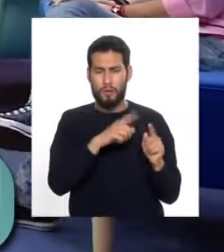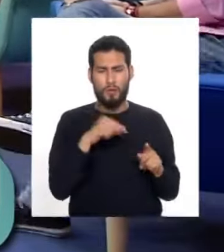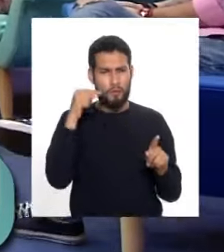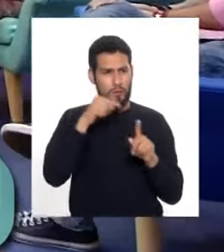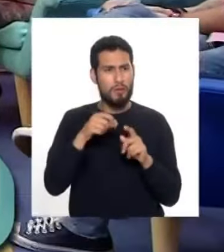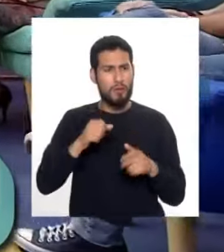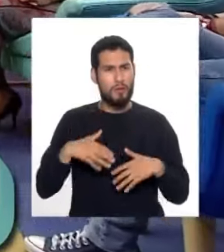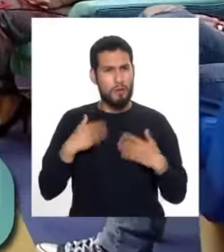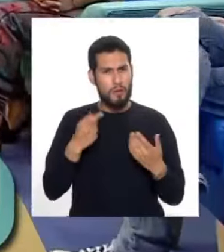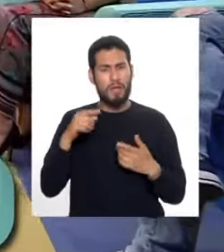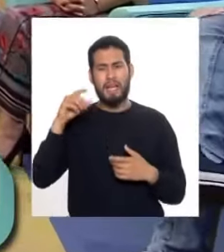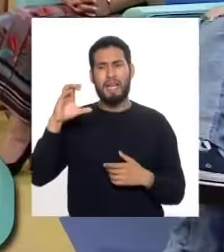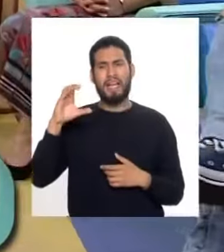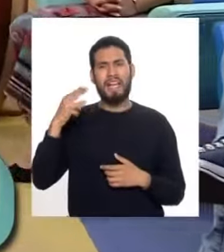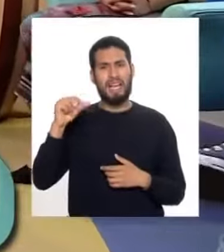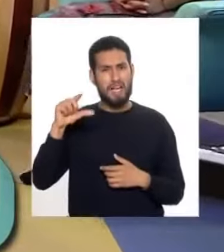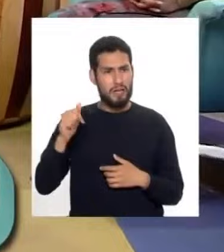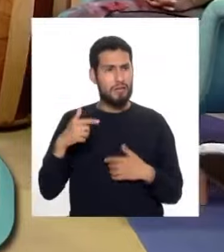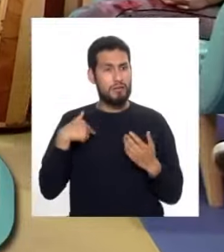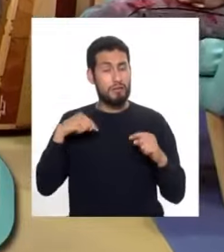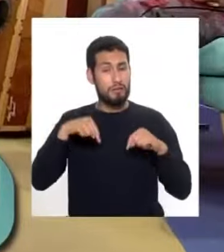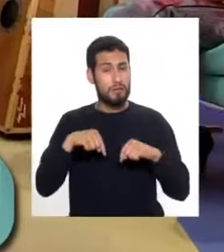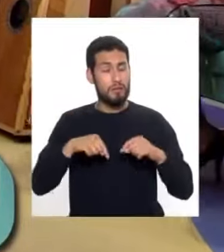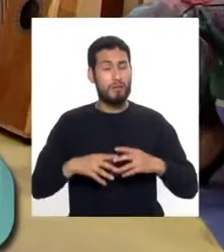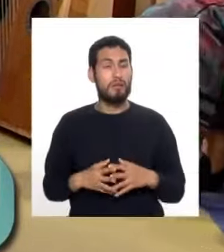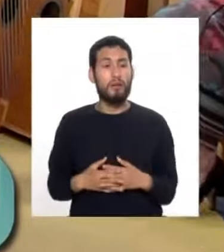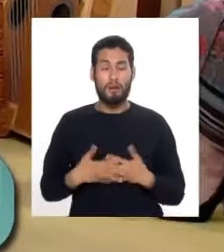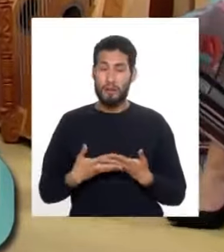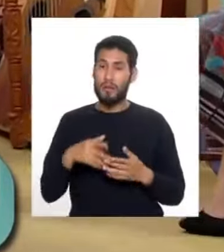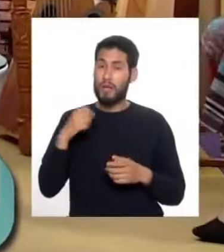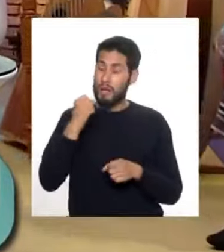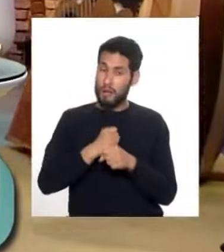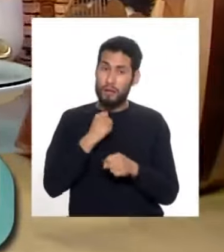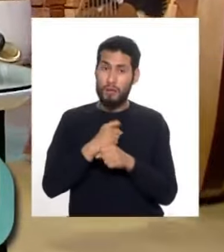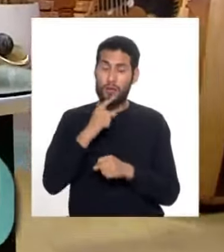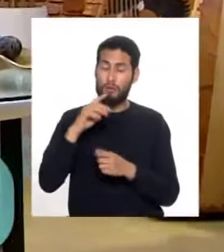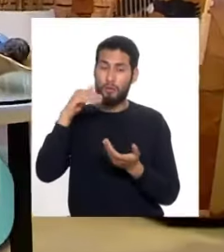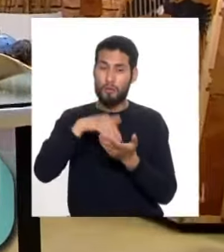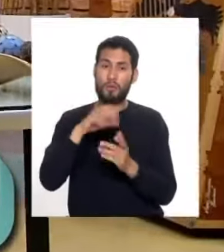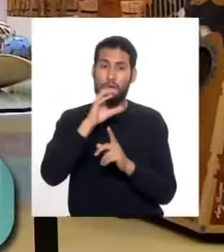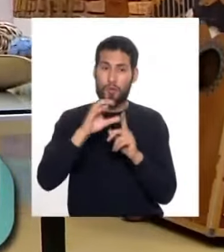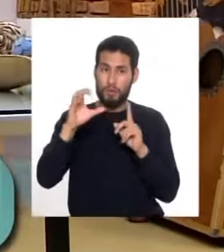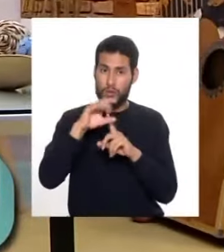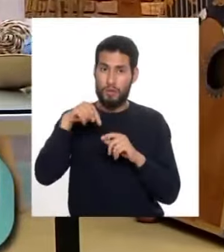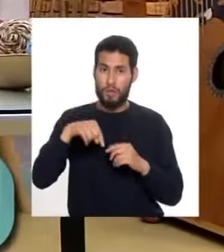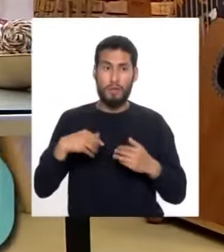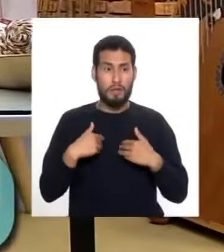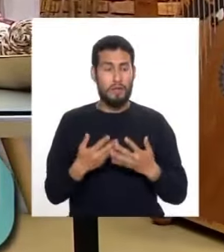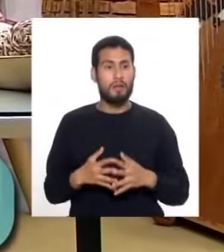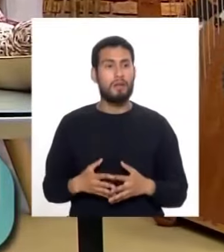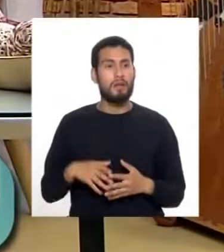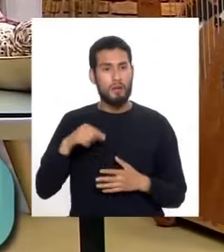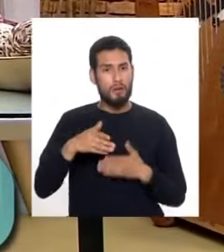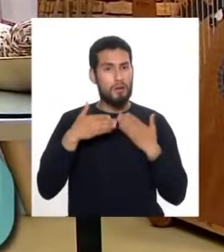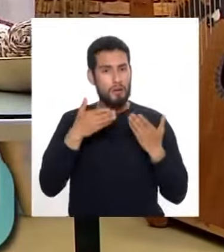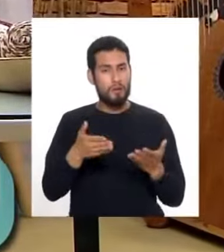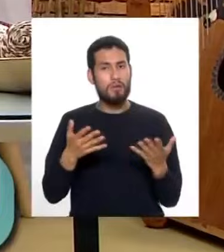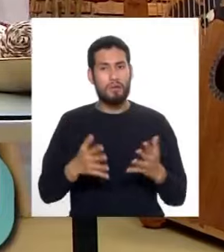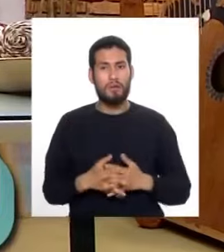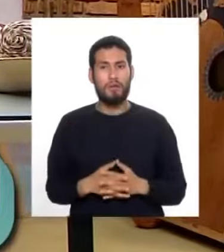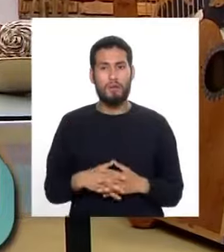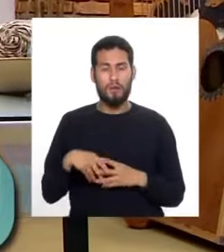de nuestra región Chanca, y estamos ahí, bueno, con la tarea del Centro Cultural de los Chimangolares que tenemos a buena disposición del